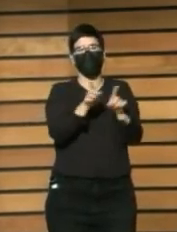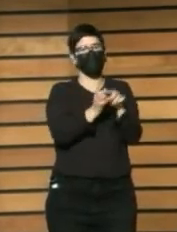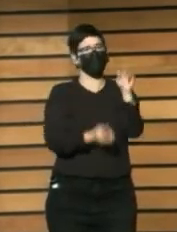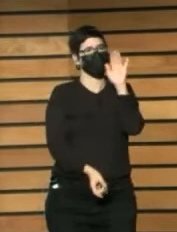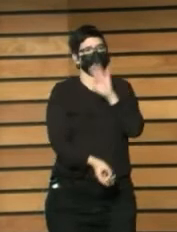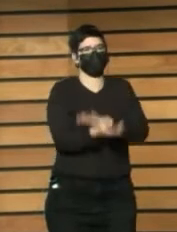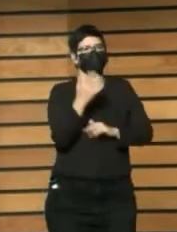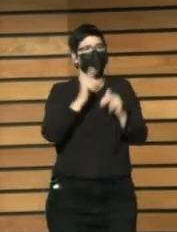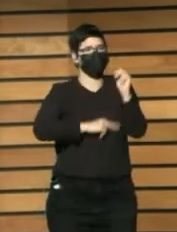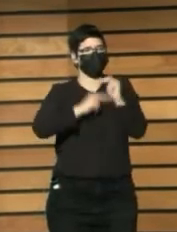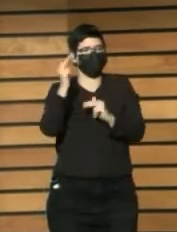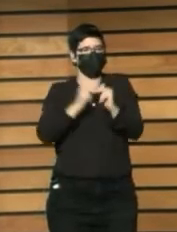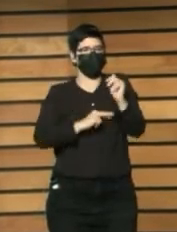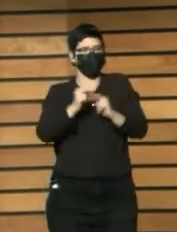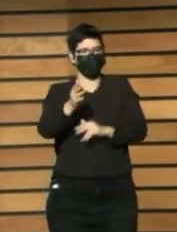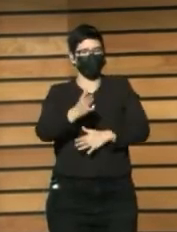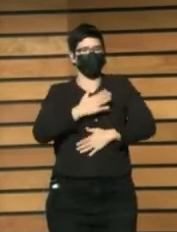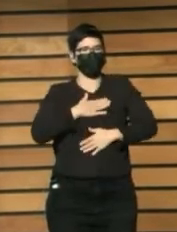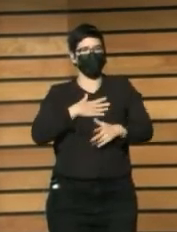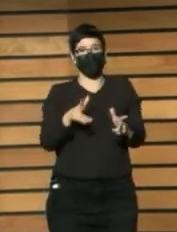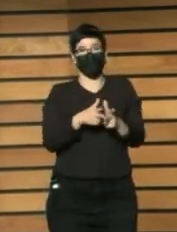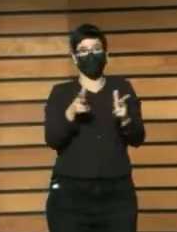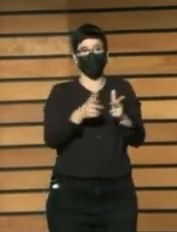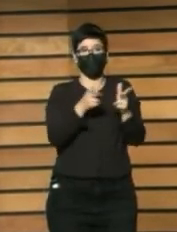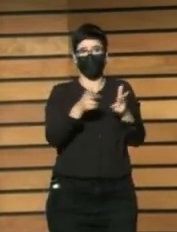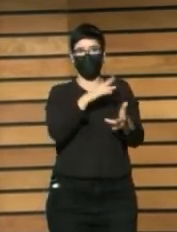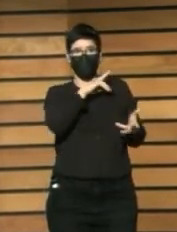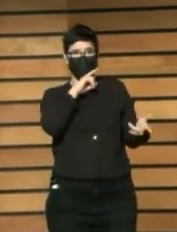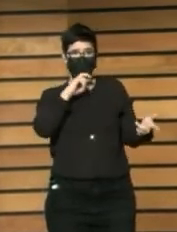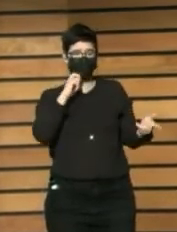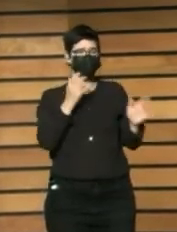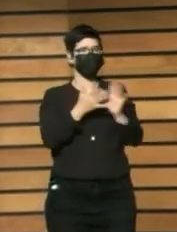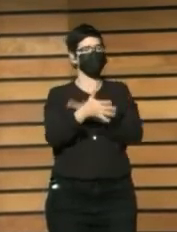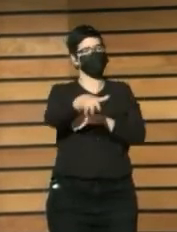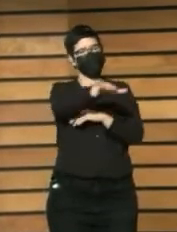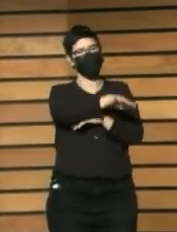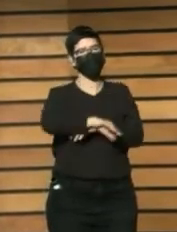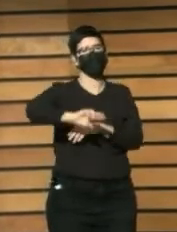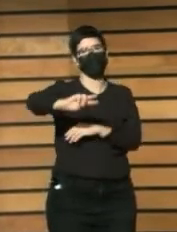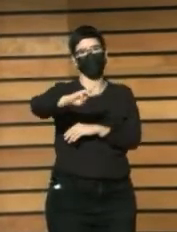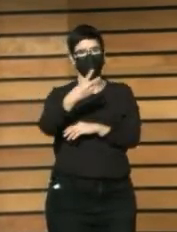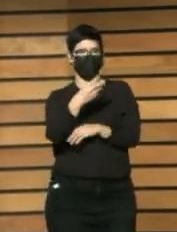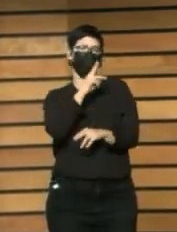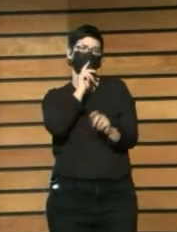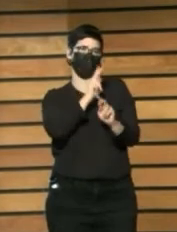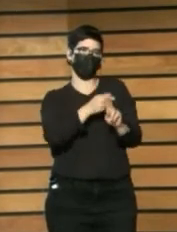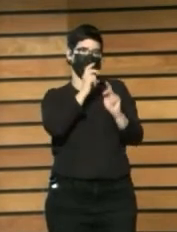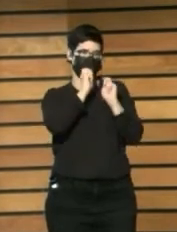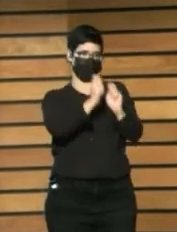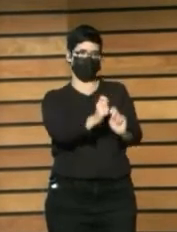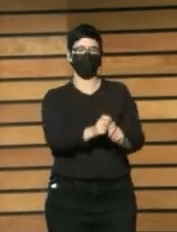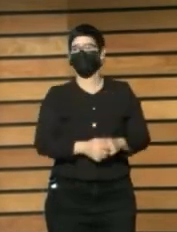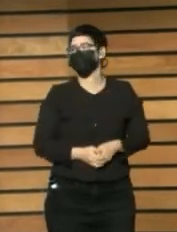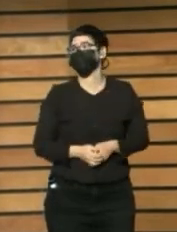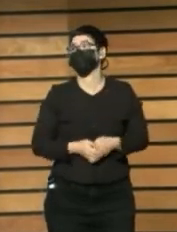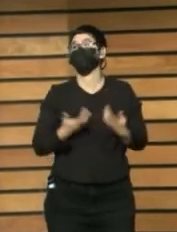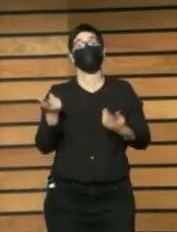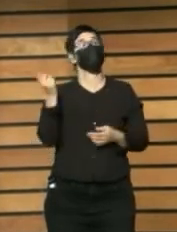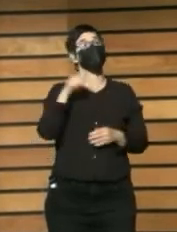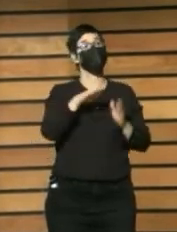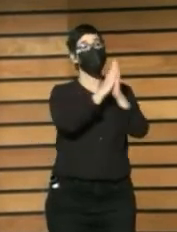Y eso sería Un lugar Tercero O tercer lugar Y también Las